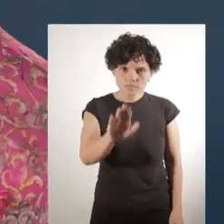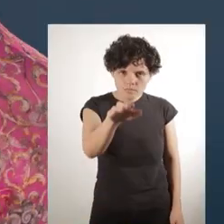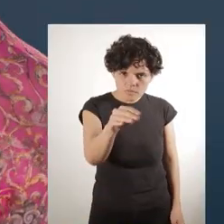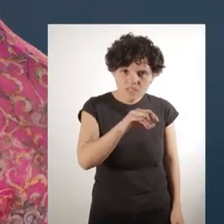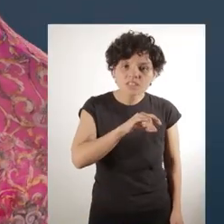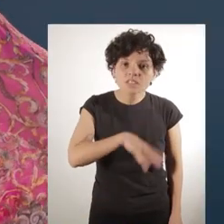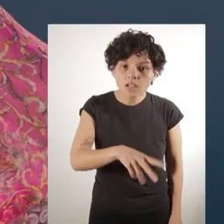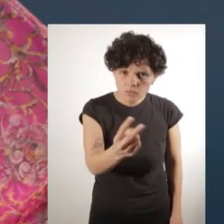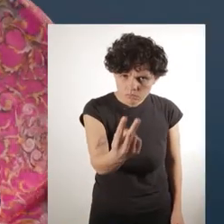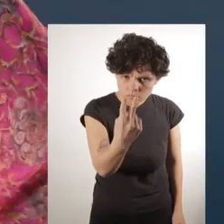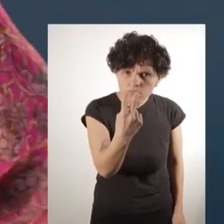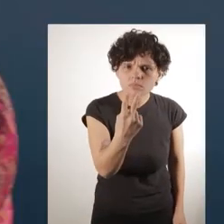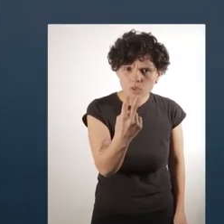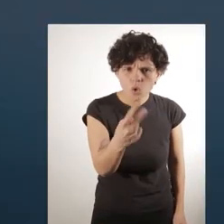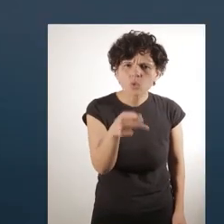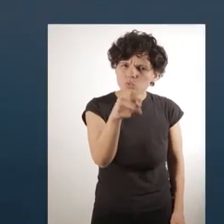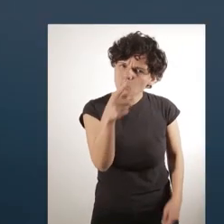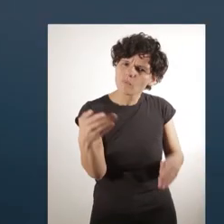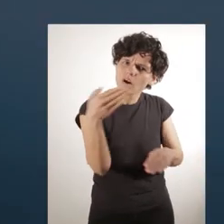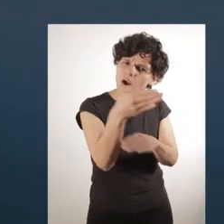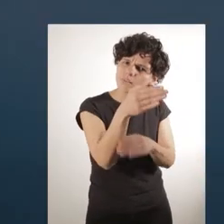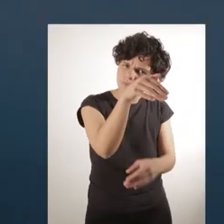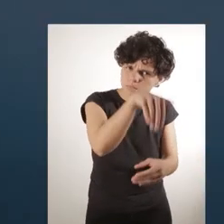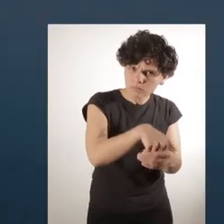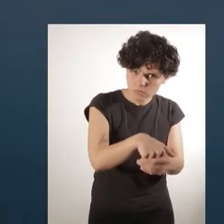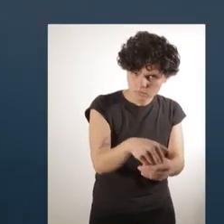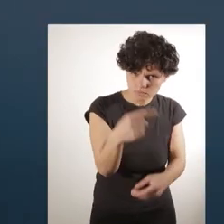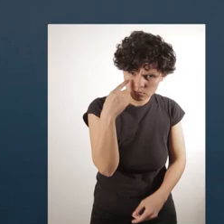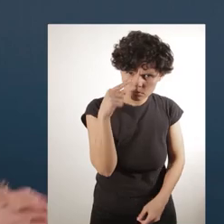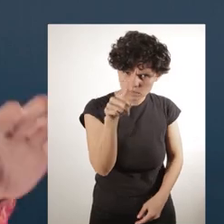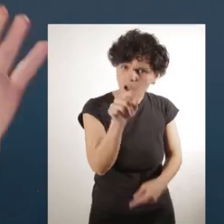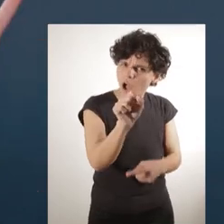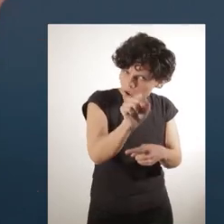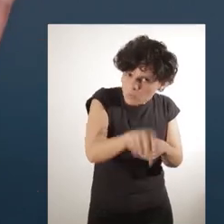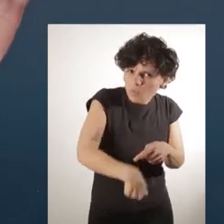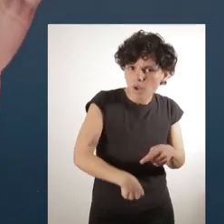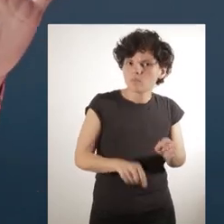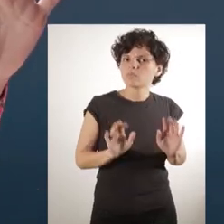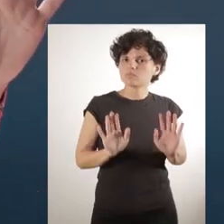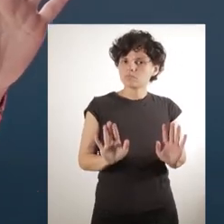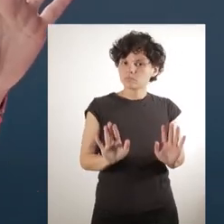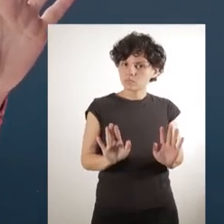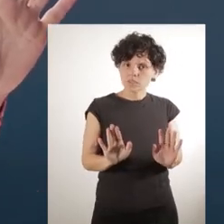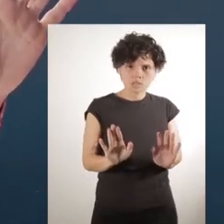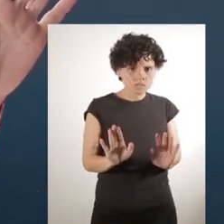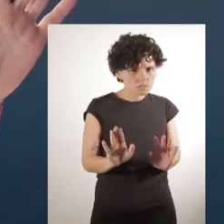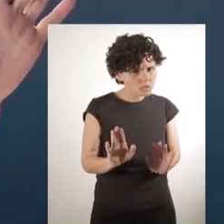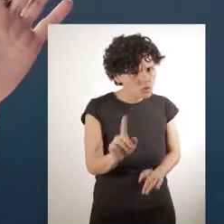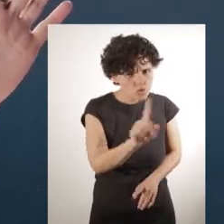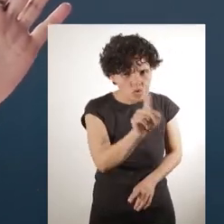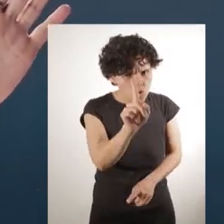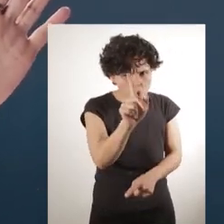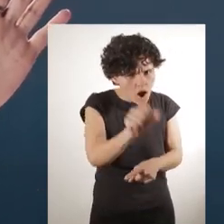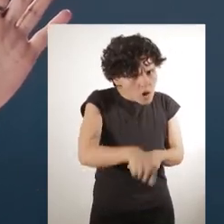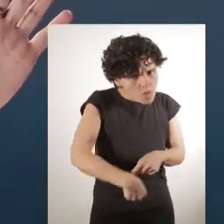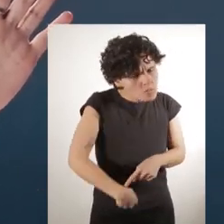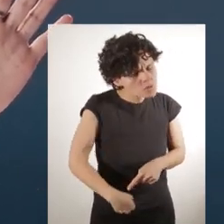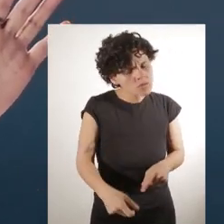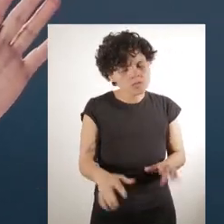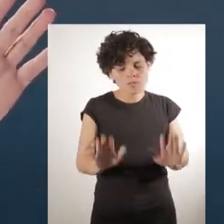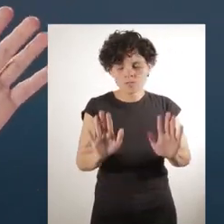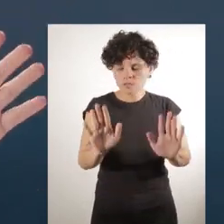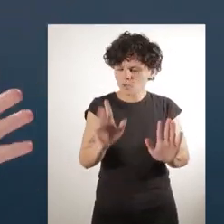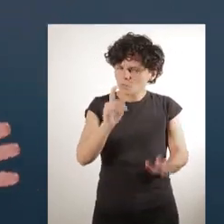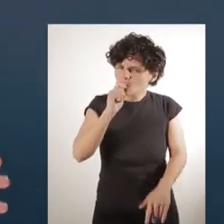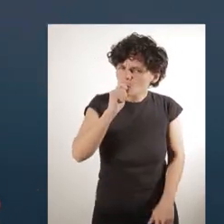A ver, chileno, cuando tú vayas a votar, yo supongo que vaya a votar apruebo. Porque si no lo haces,